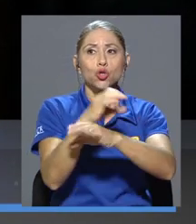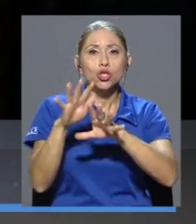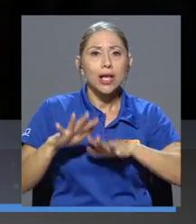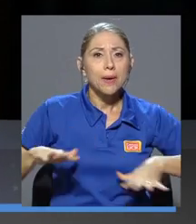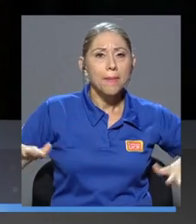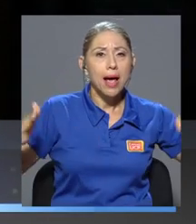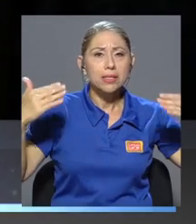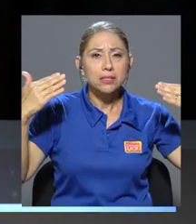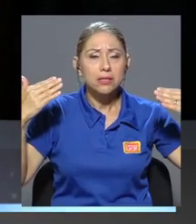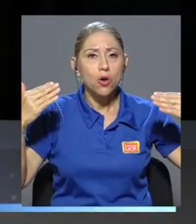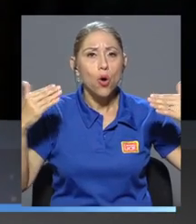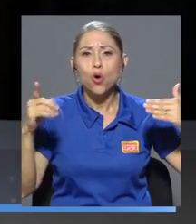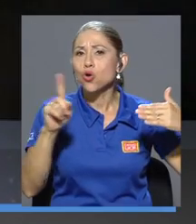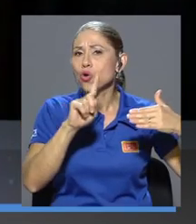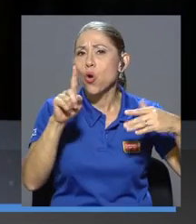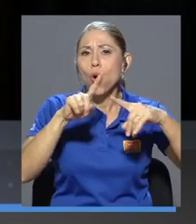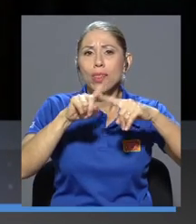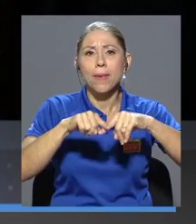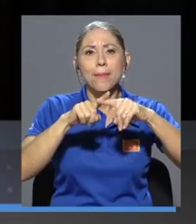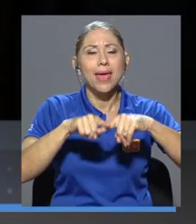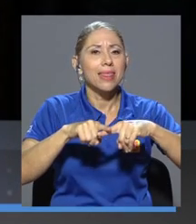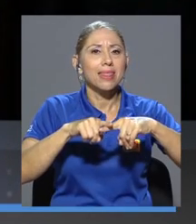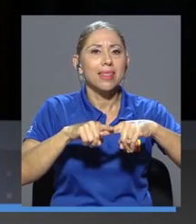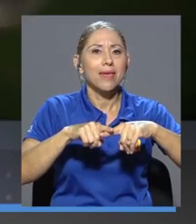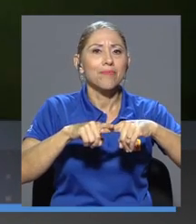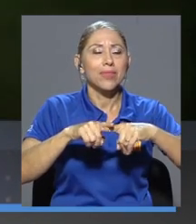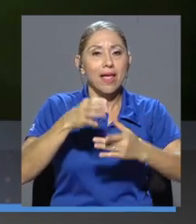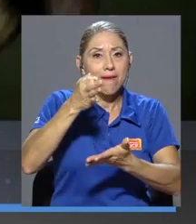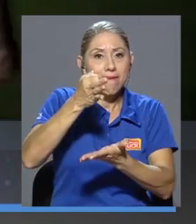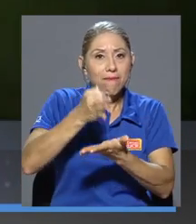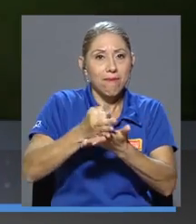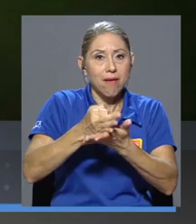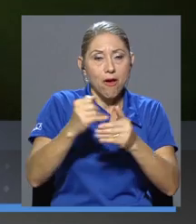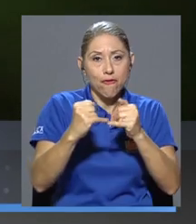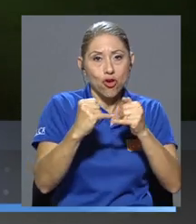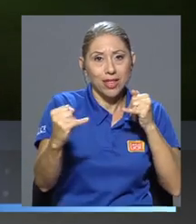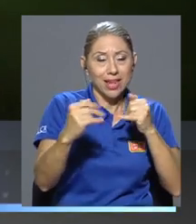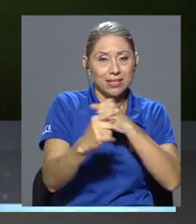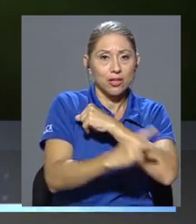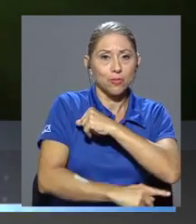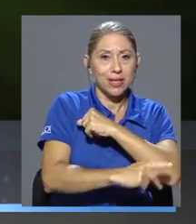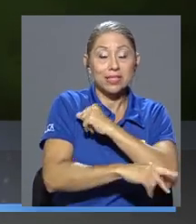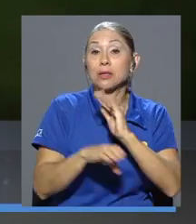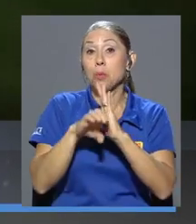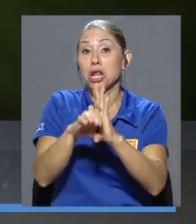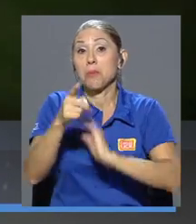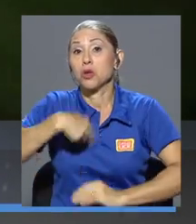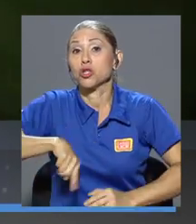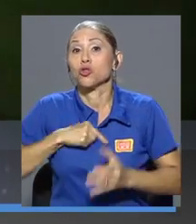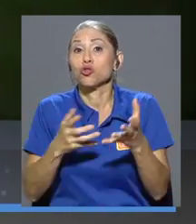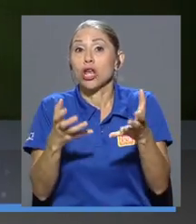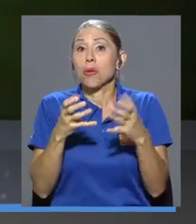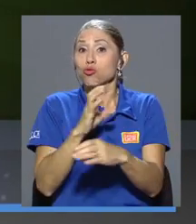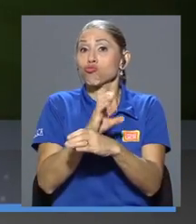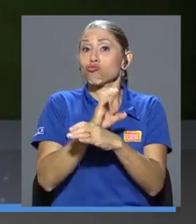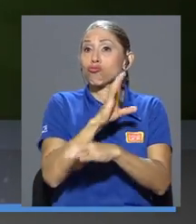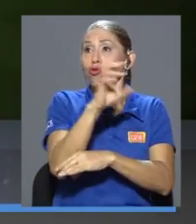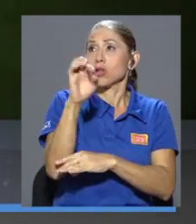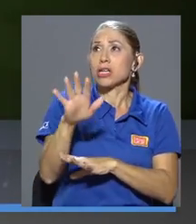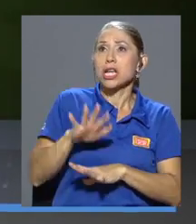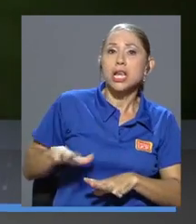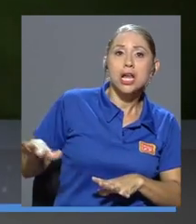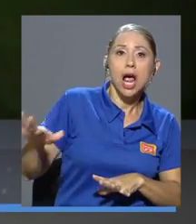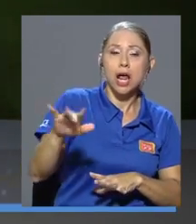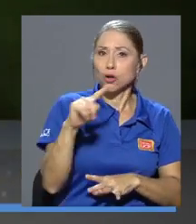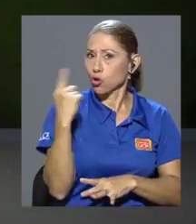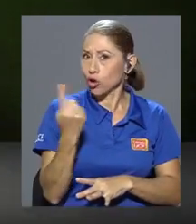las fronteras de los países. Por ejemplo, si queremos conservar la diversidad de Costa Rica, no solo en murciélagos,